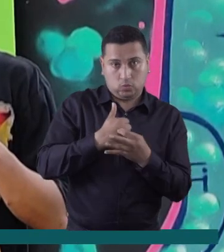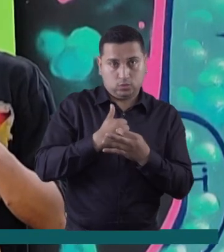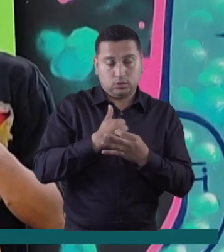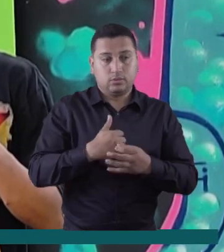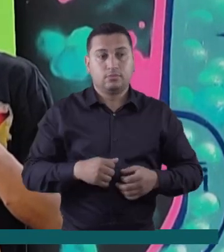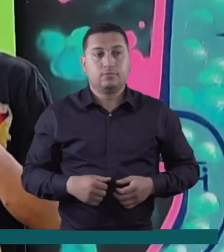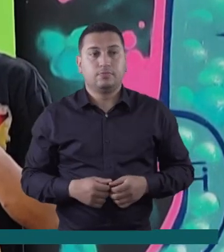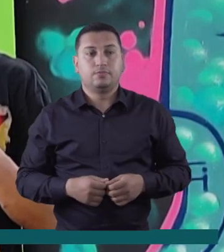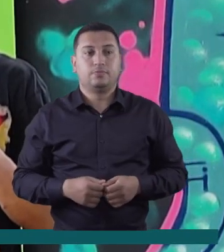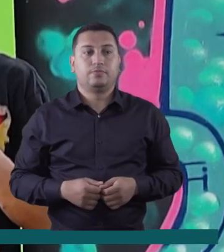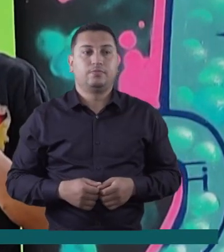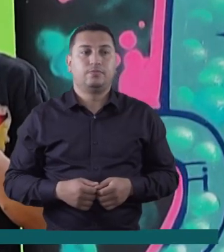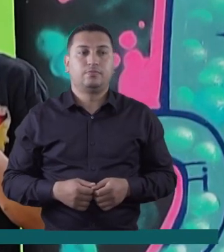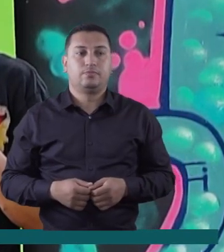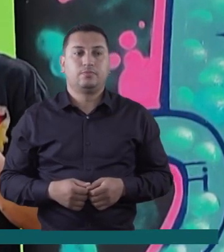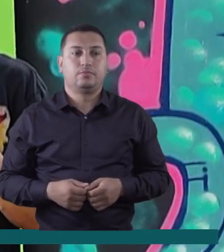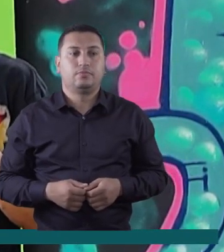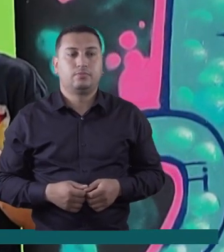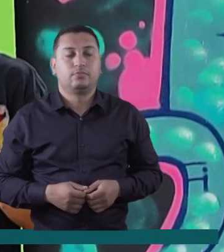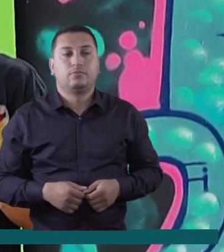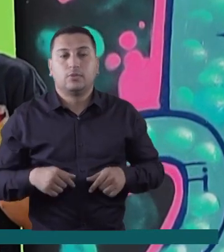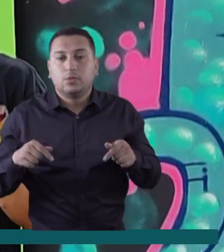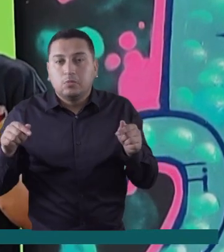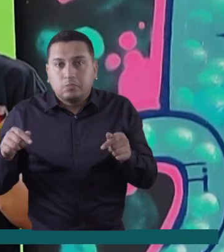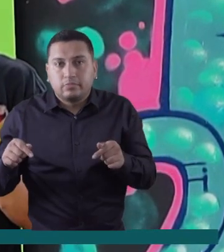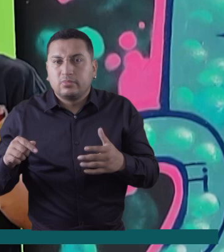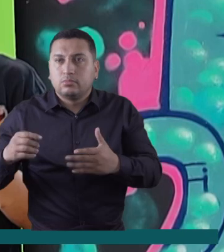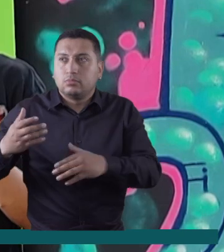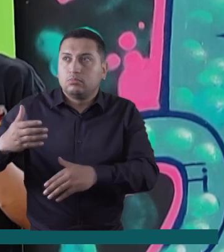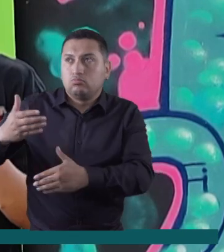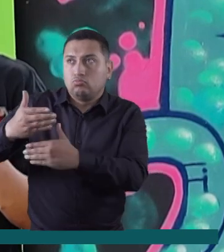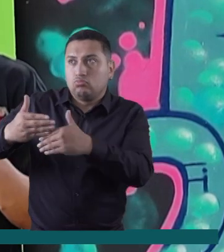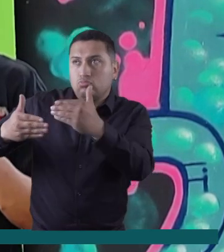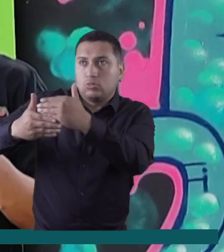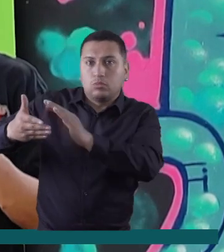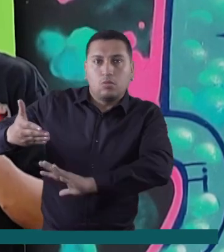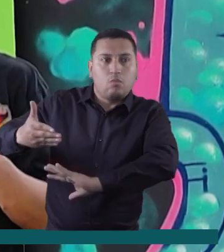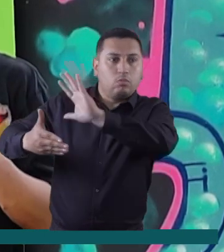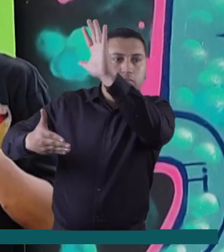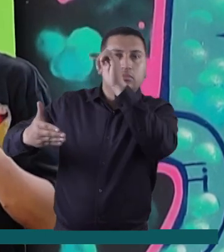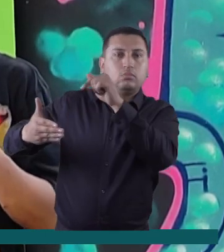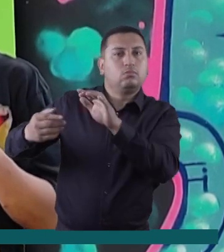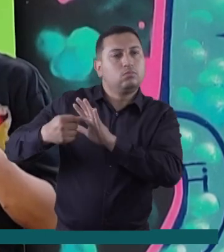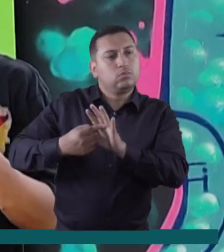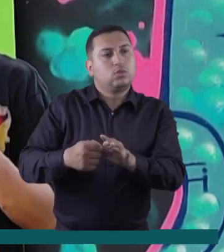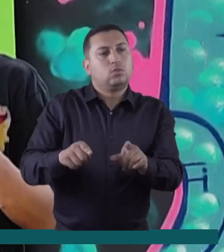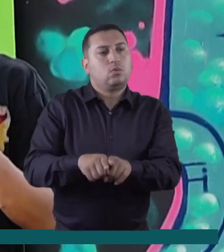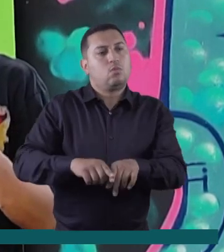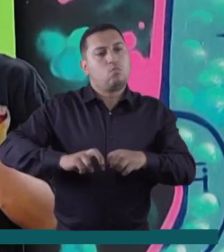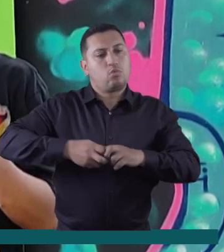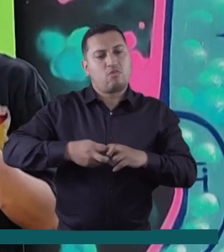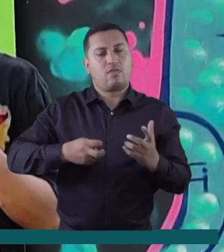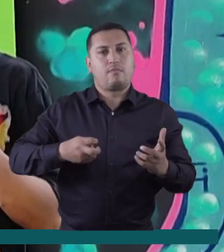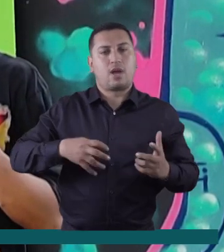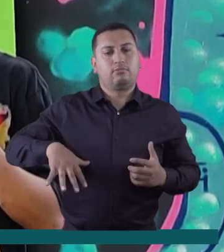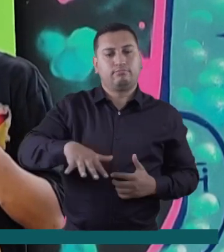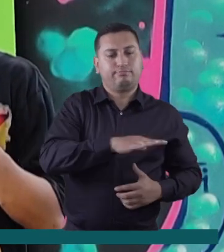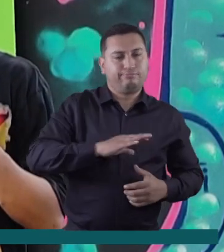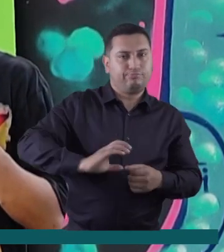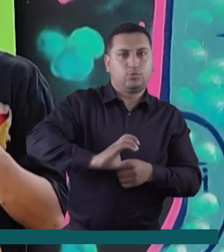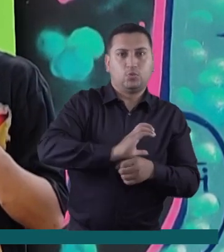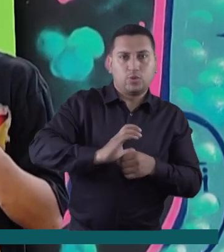capital, San José del Guaviare, hay muros que representan problemas civiles, problemas